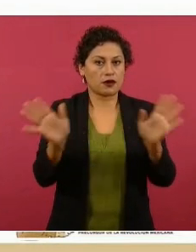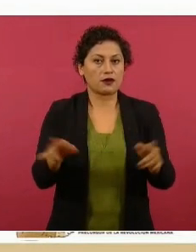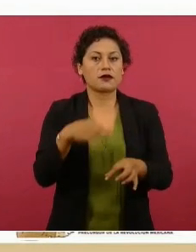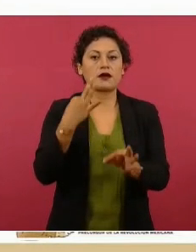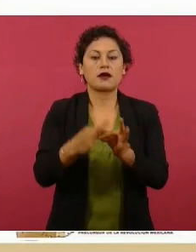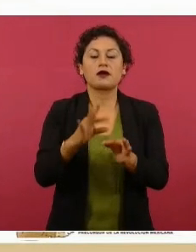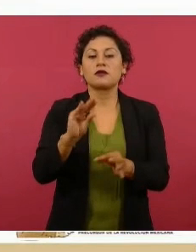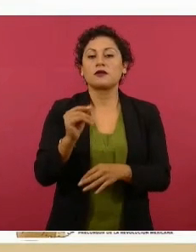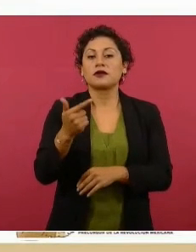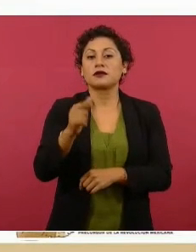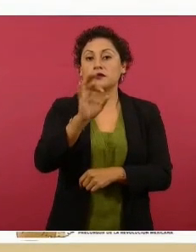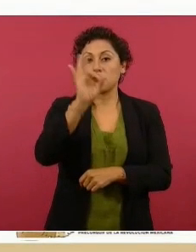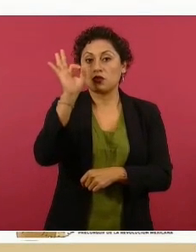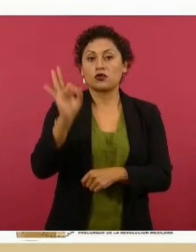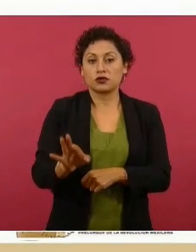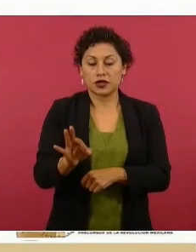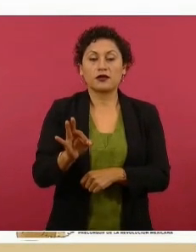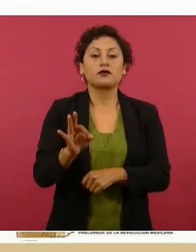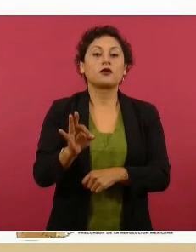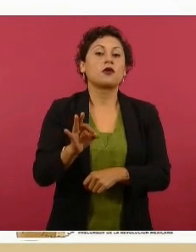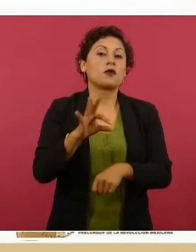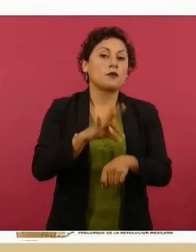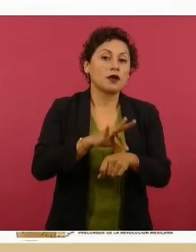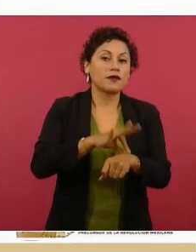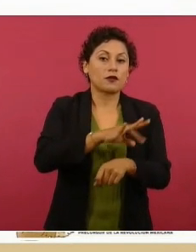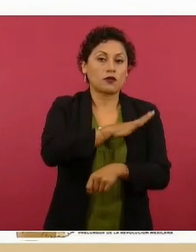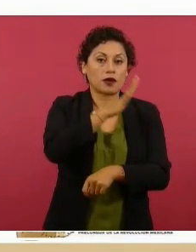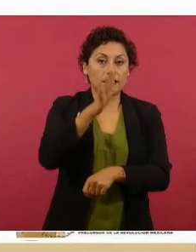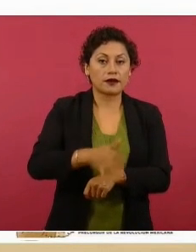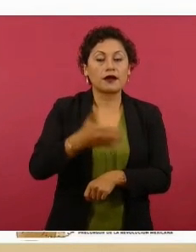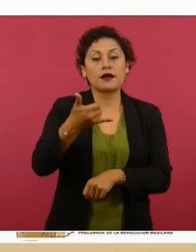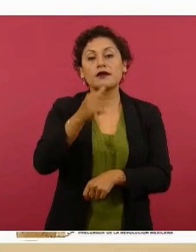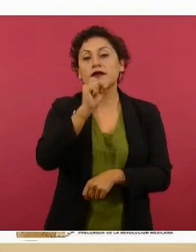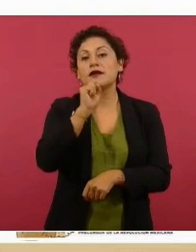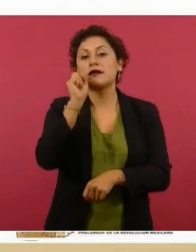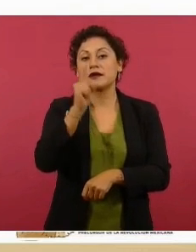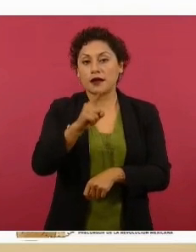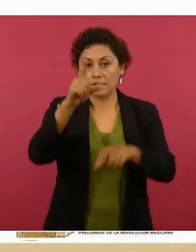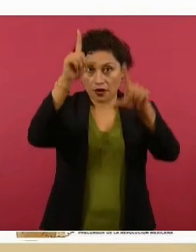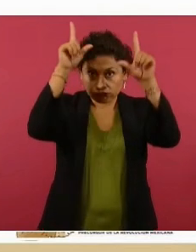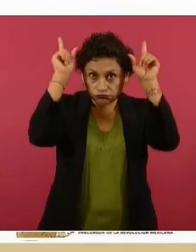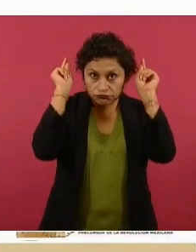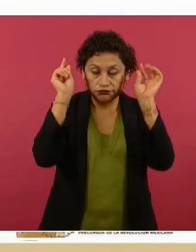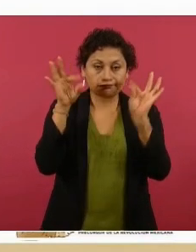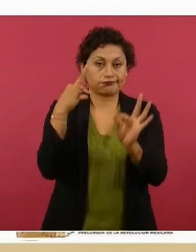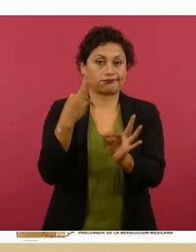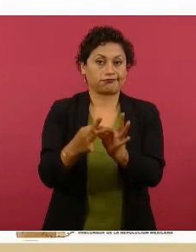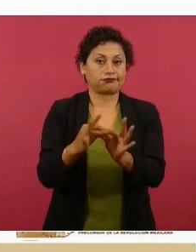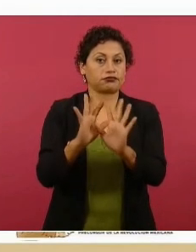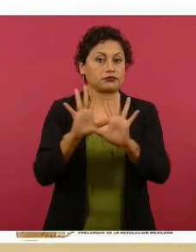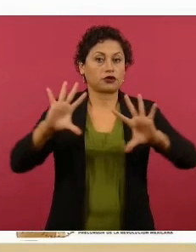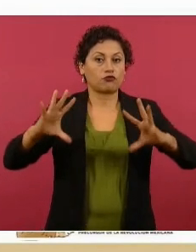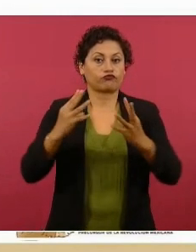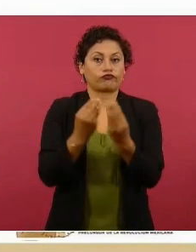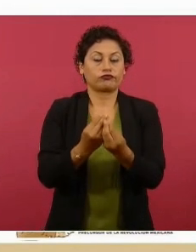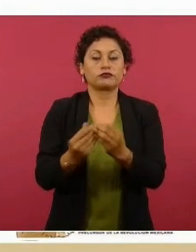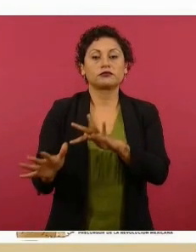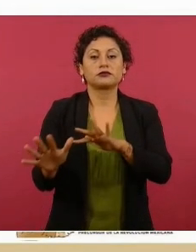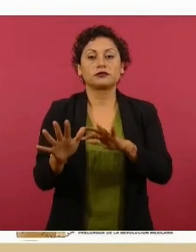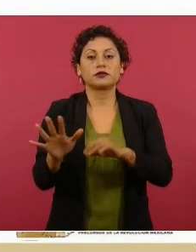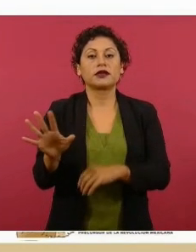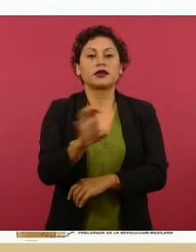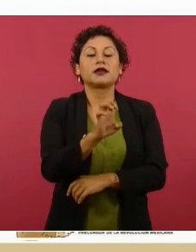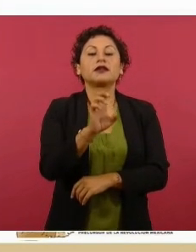por ciento de cobertura de médicos generales y personal de enfermería, un total de 588